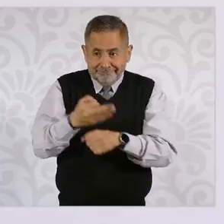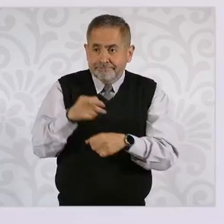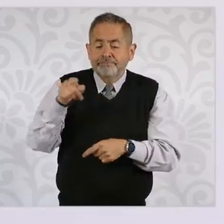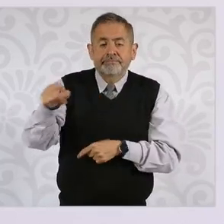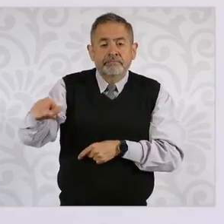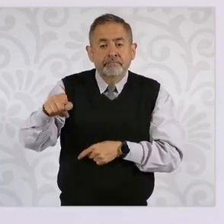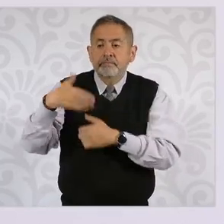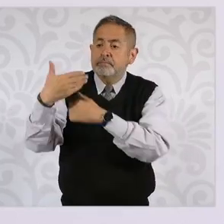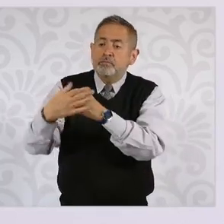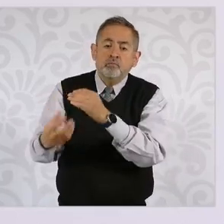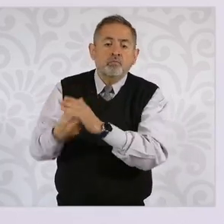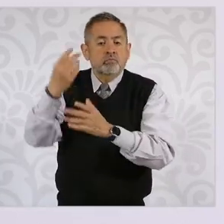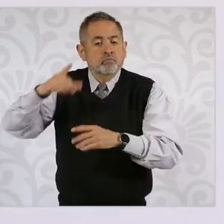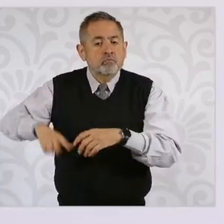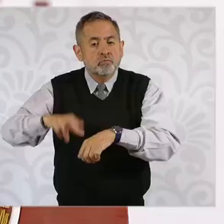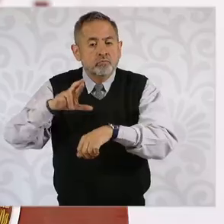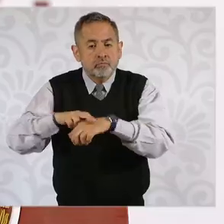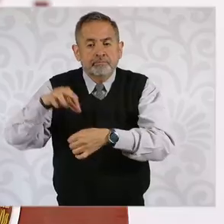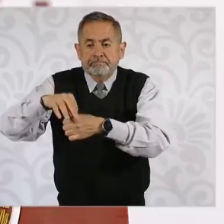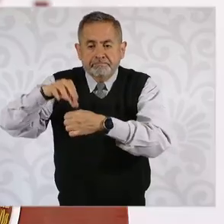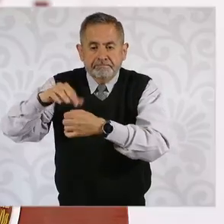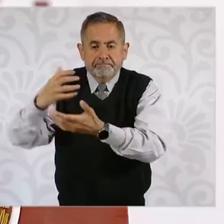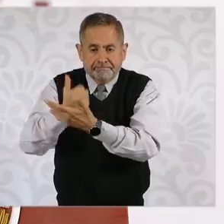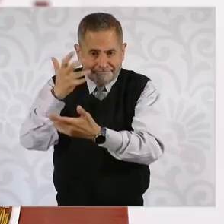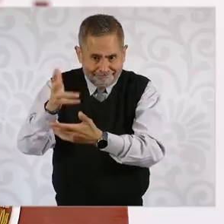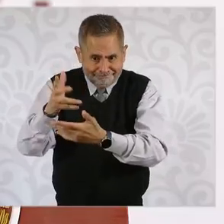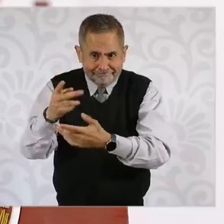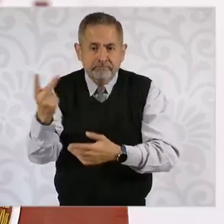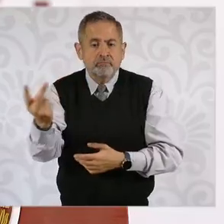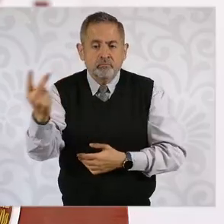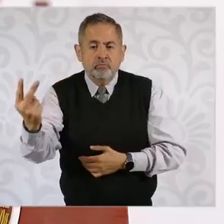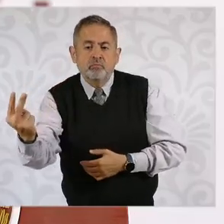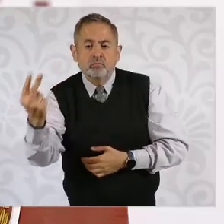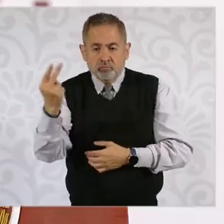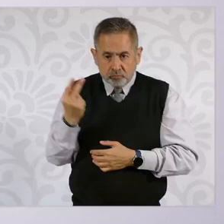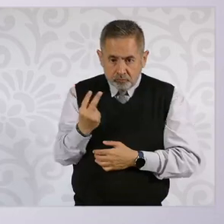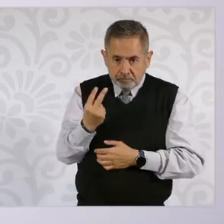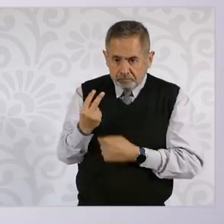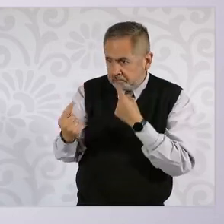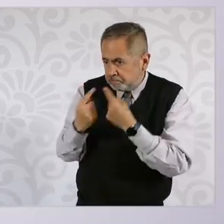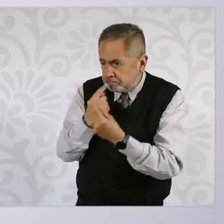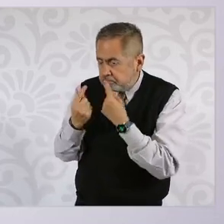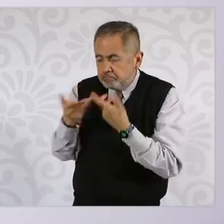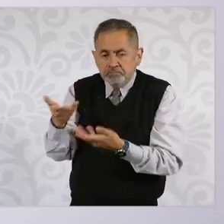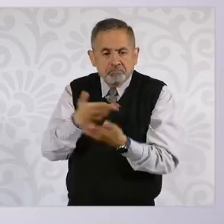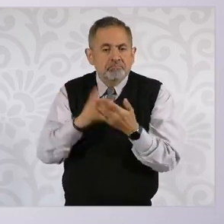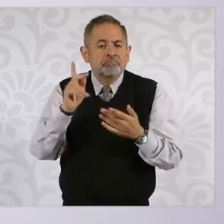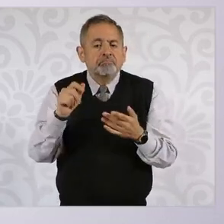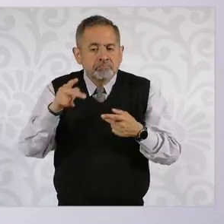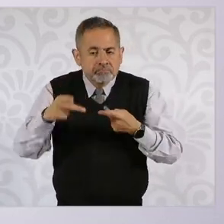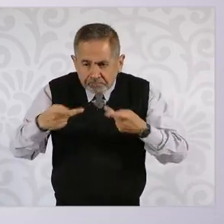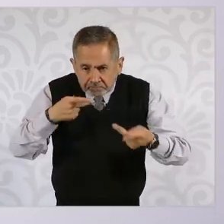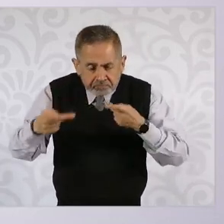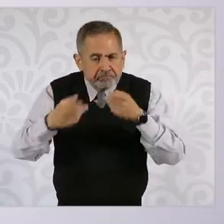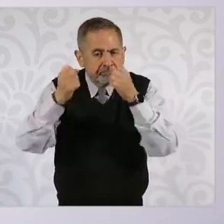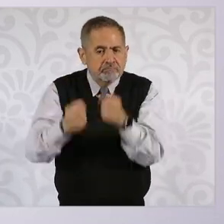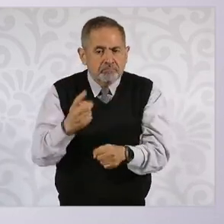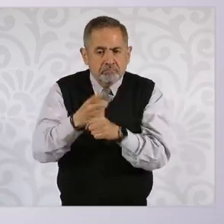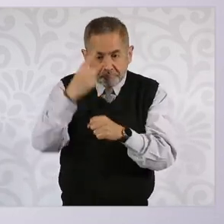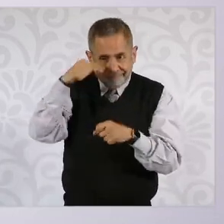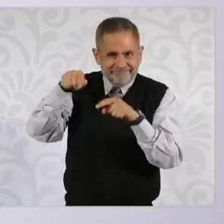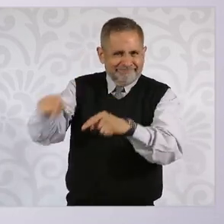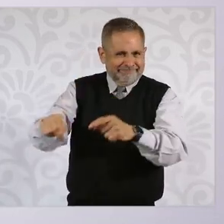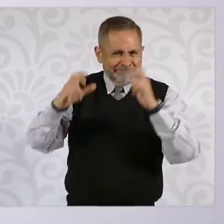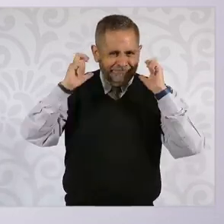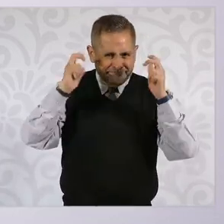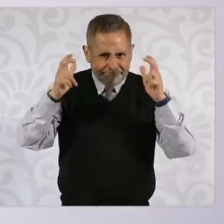el nuevo gobernador, el gobernador electo, para poder trabajar conjuntamente la estrategia para Chiapas.